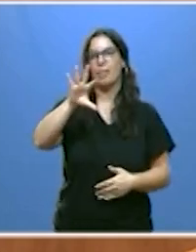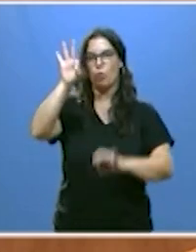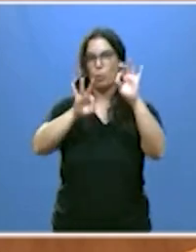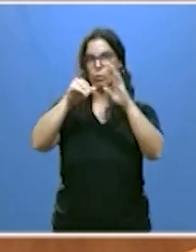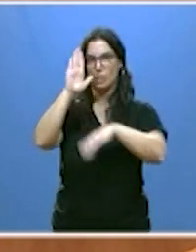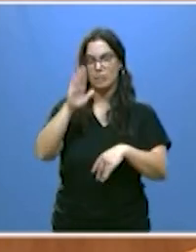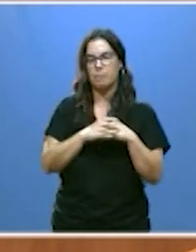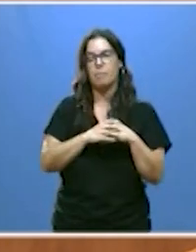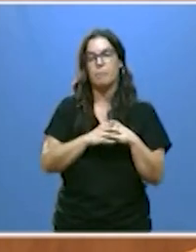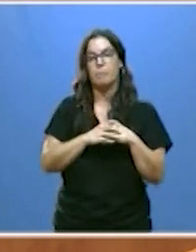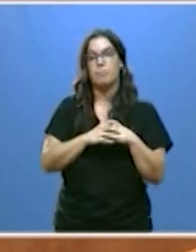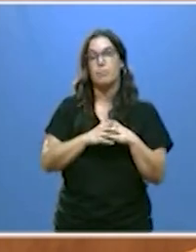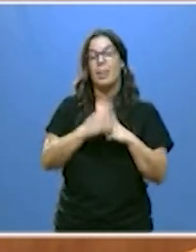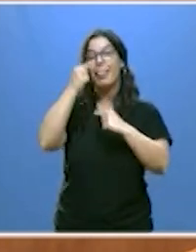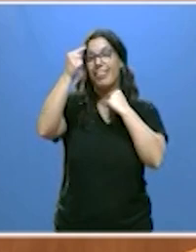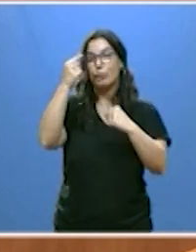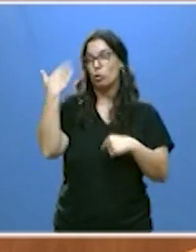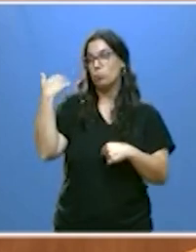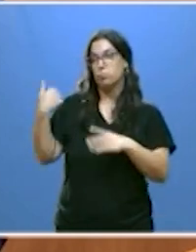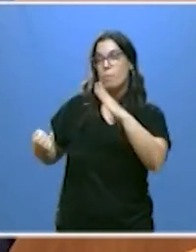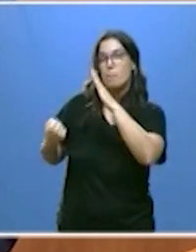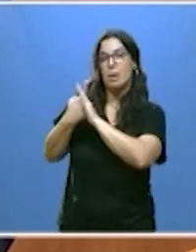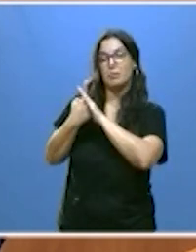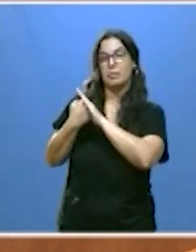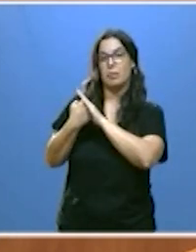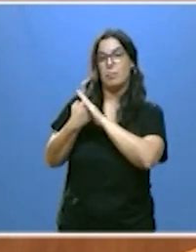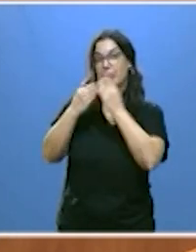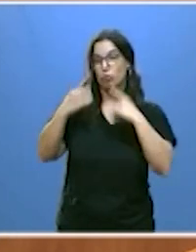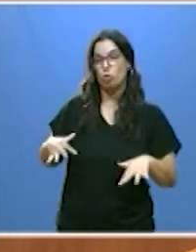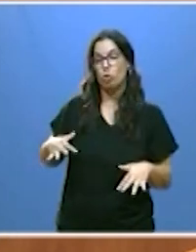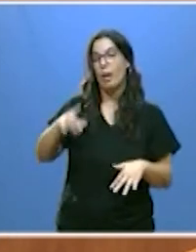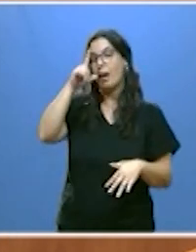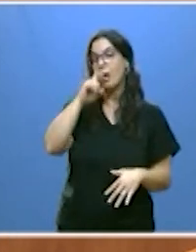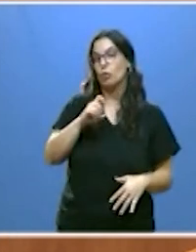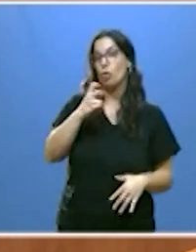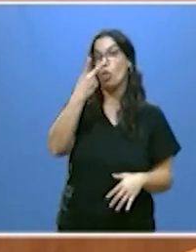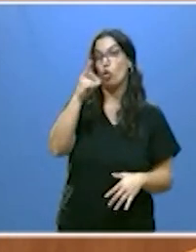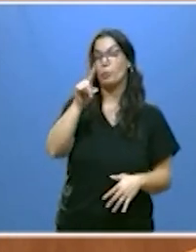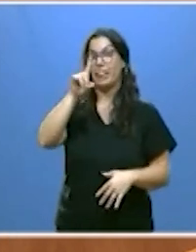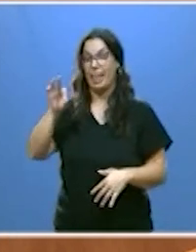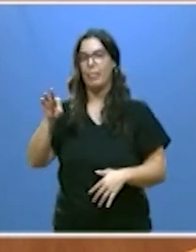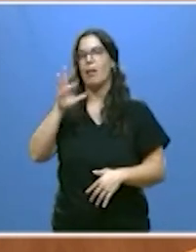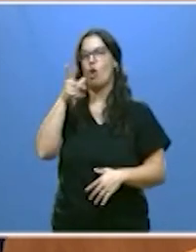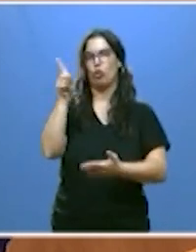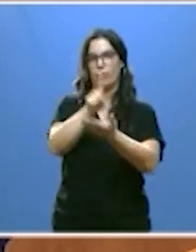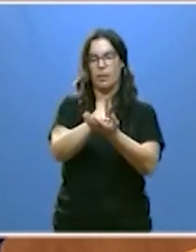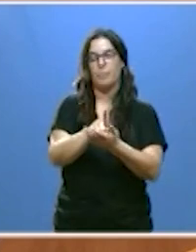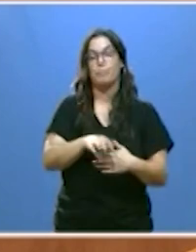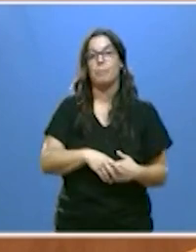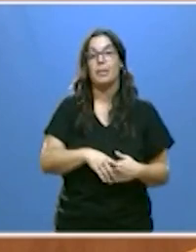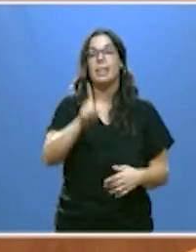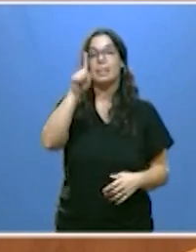retomando las cifras más altas de su historia en el año 2010 junto a ello